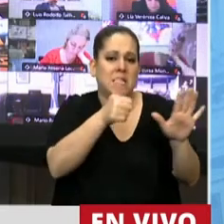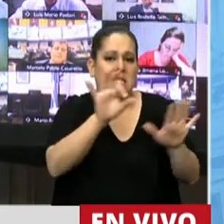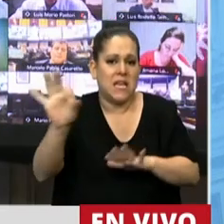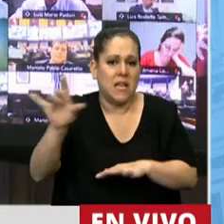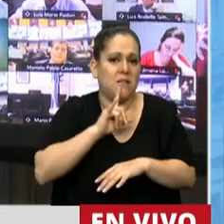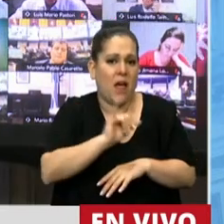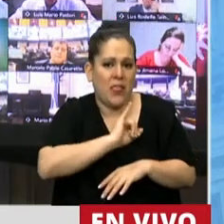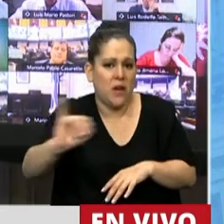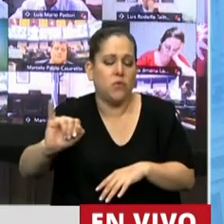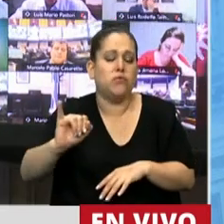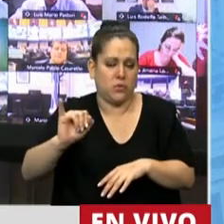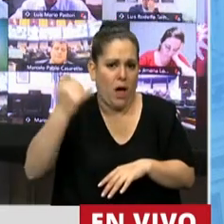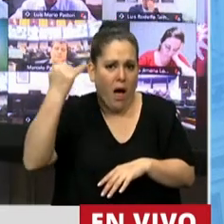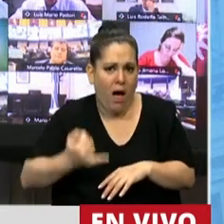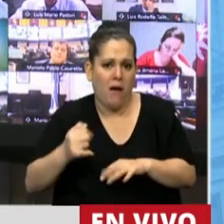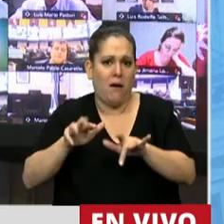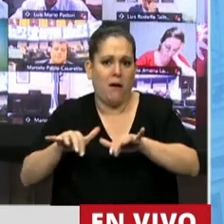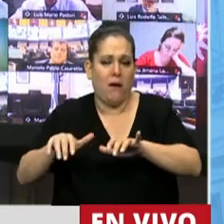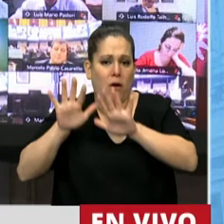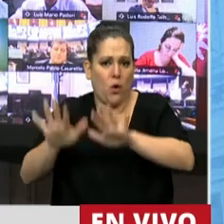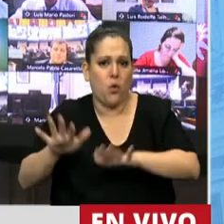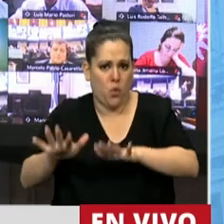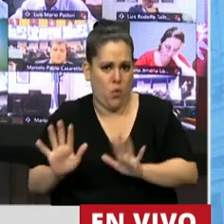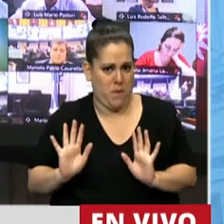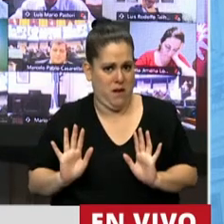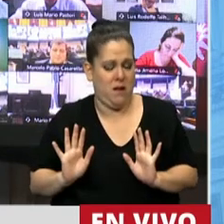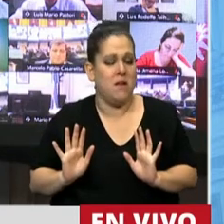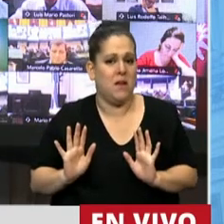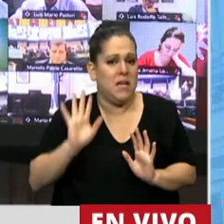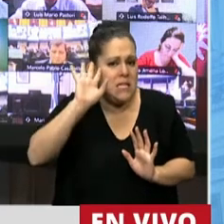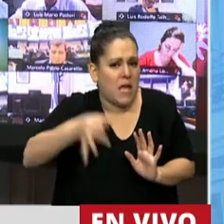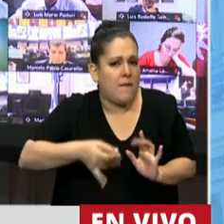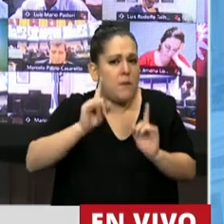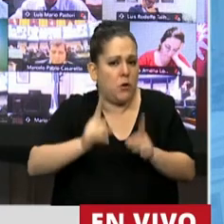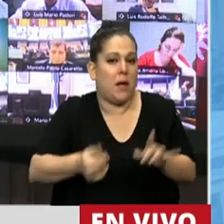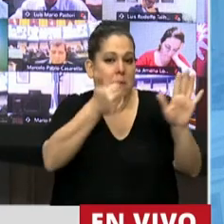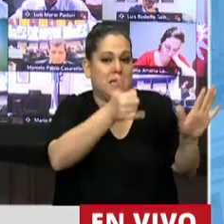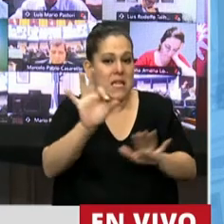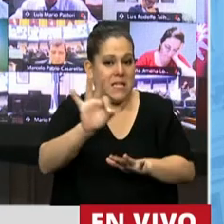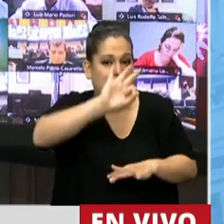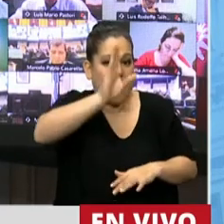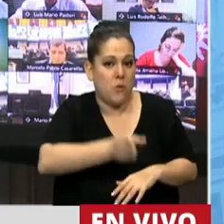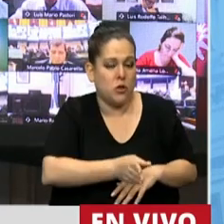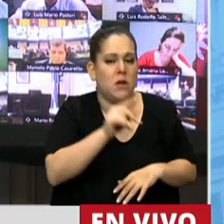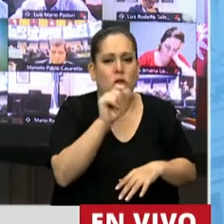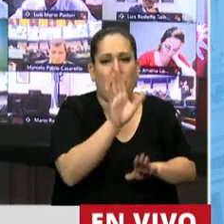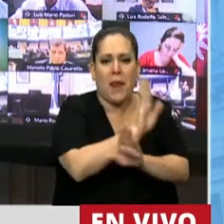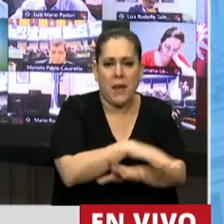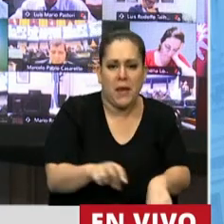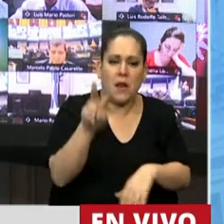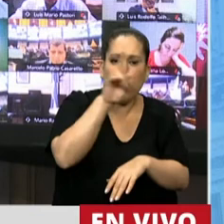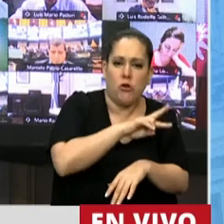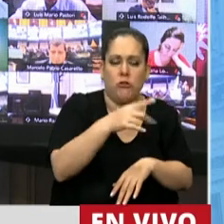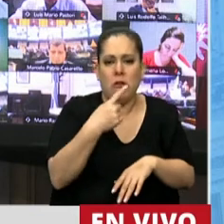denuncias por grooming en el último año. Sabemos además que más del 60% de nuestras niñas y